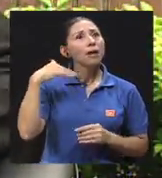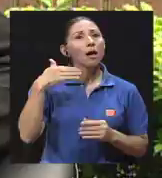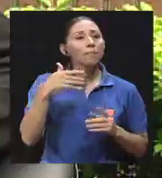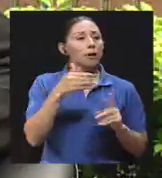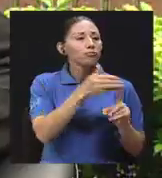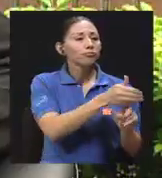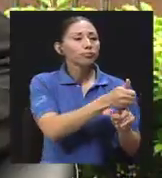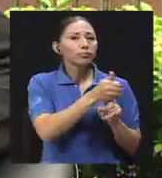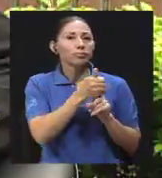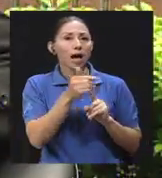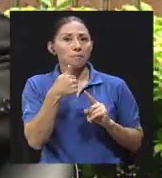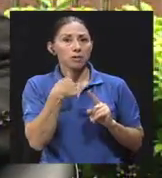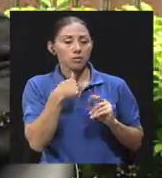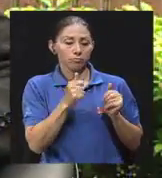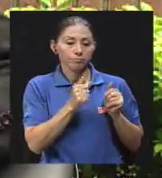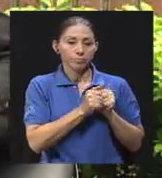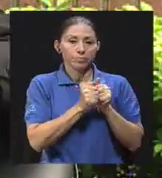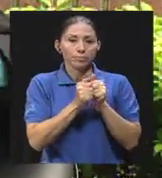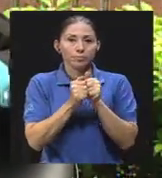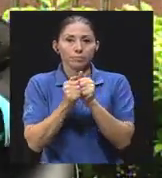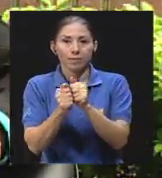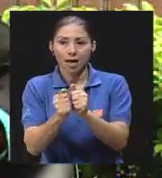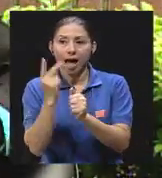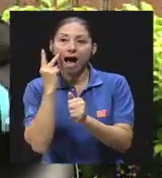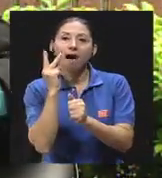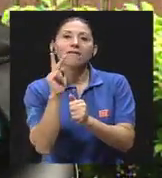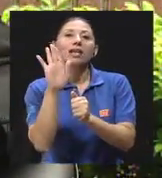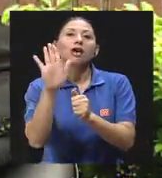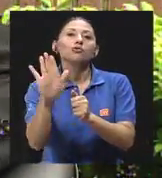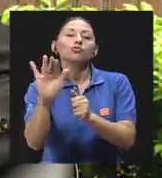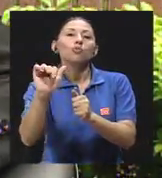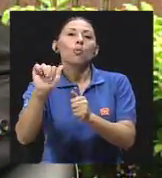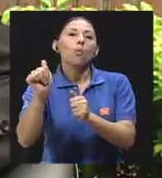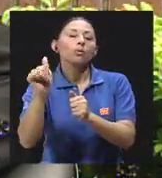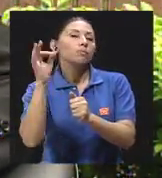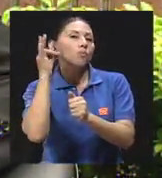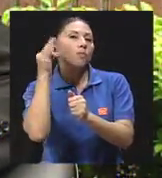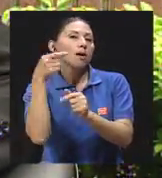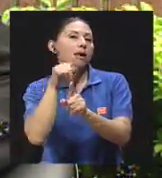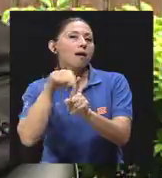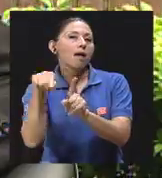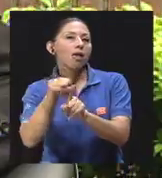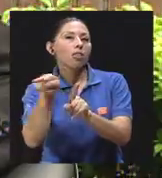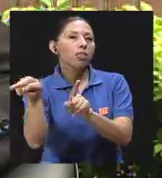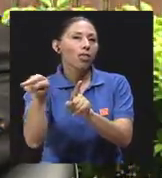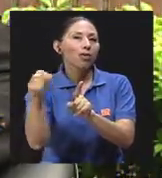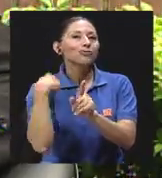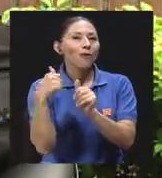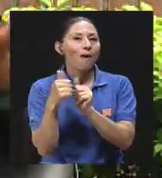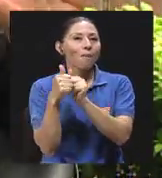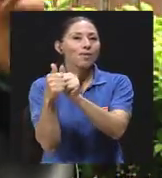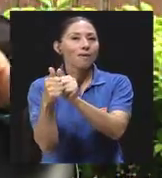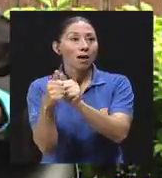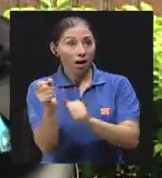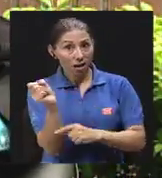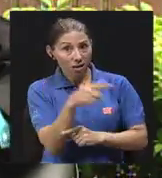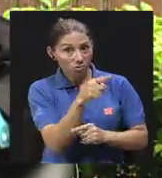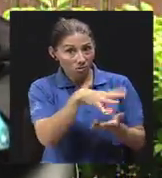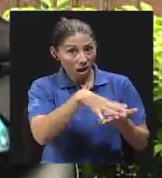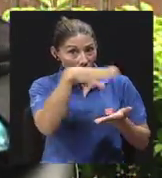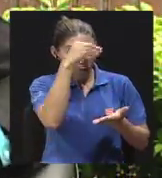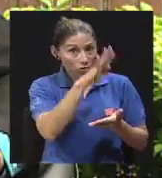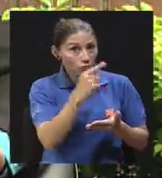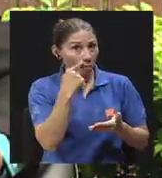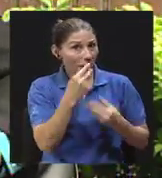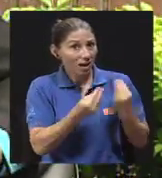lo acompañaba. Entonces, ¿ok? ¿Qué fue lo que aprendió usted de su papá? Ah, y de que todas las mujeres son